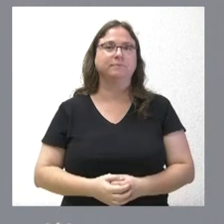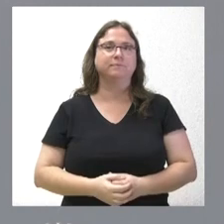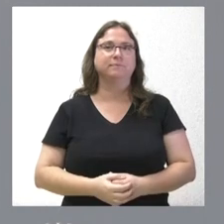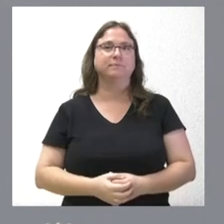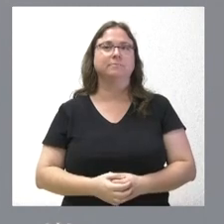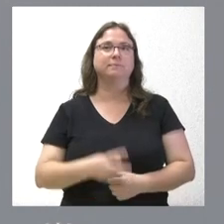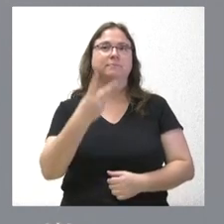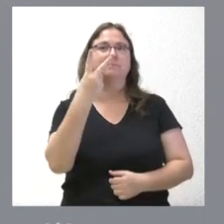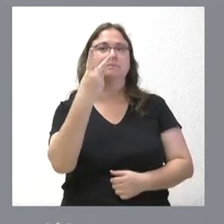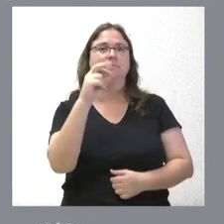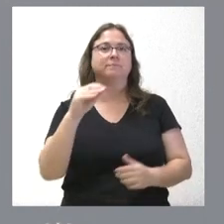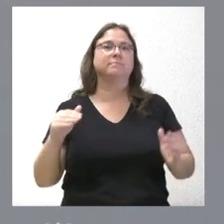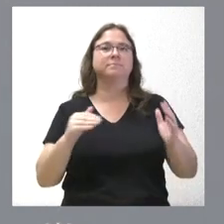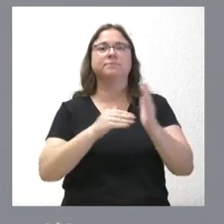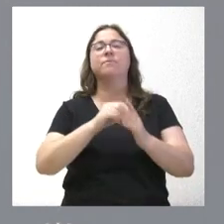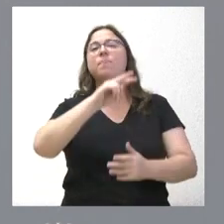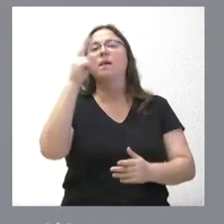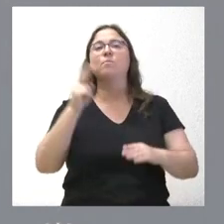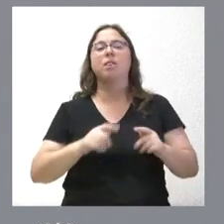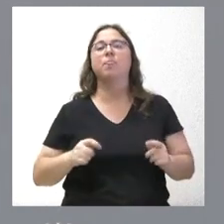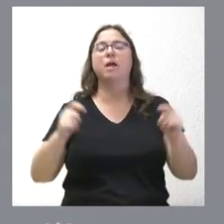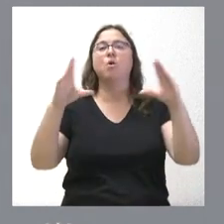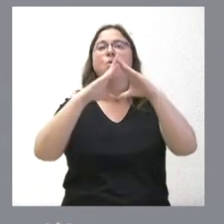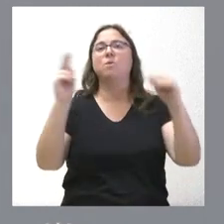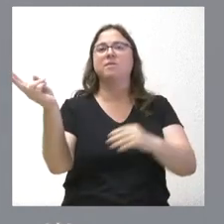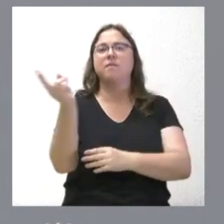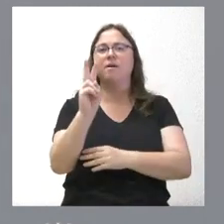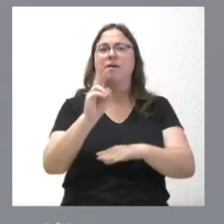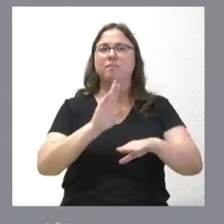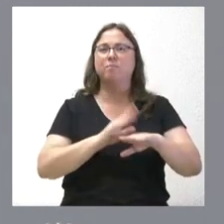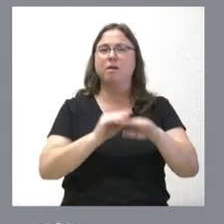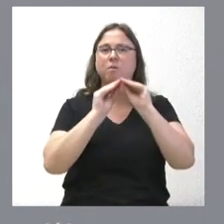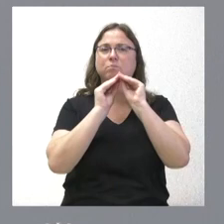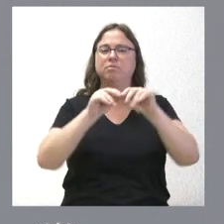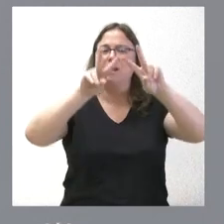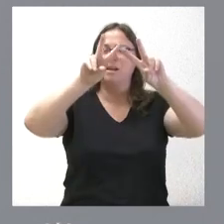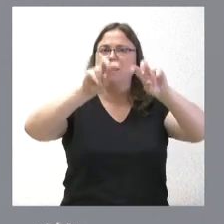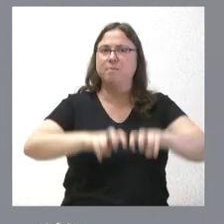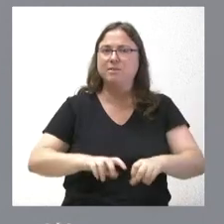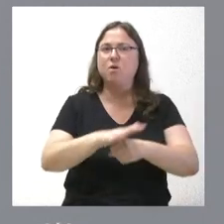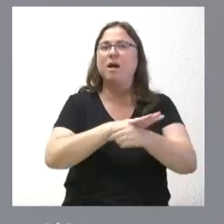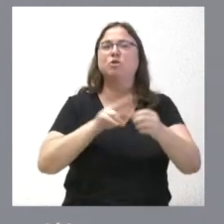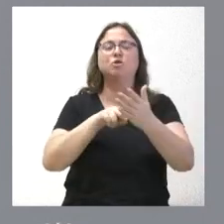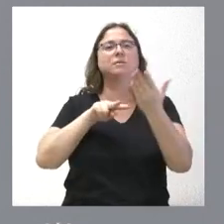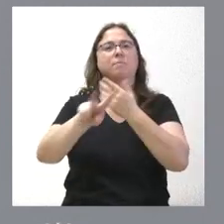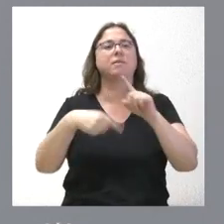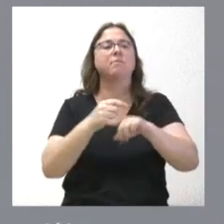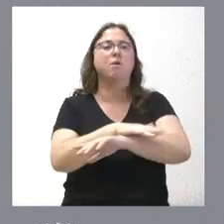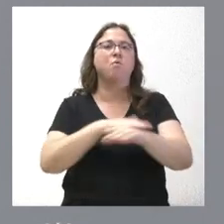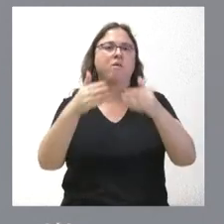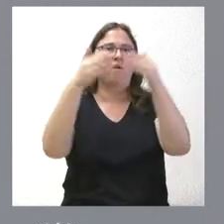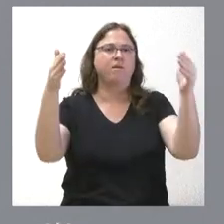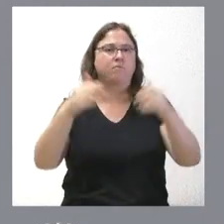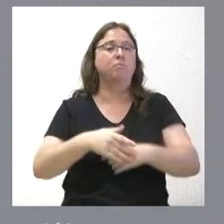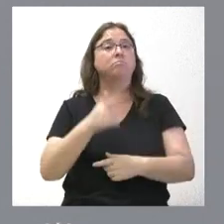20.000 euros se concede a la Universidad de Valladolid para el desarrollo de la actividad investigadora en los ámbitos de transparencia y gobierno abierto, en